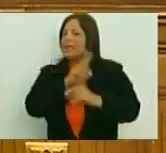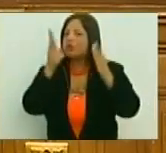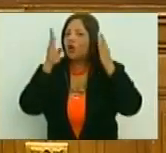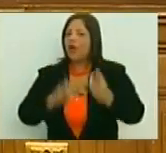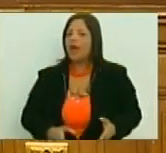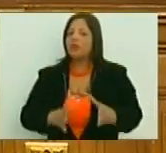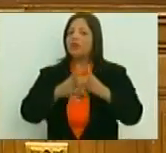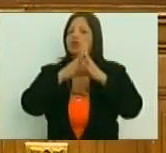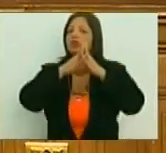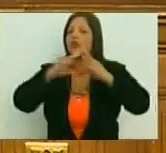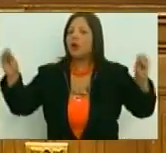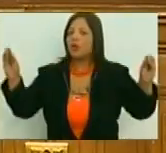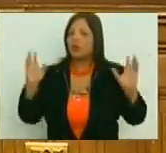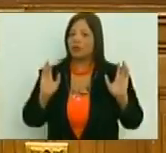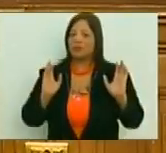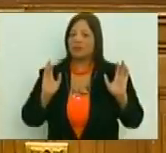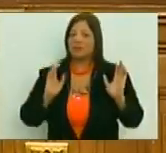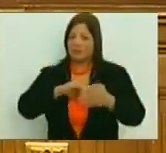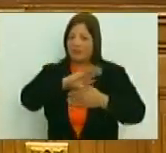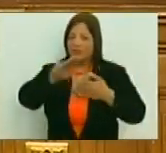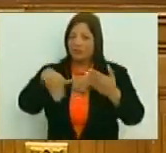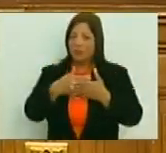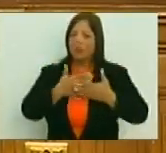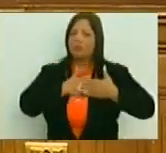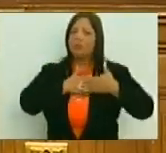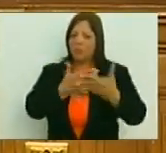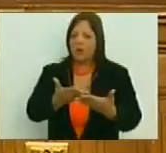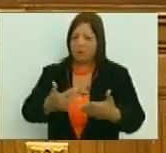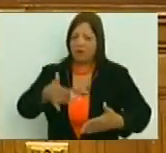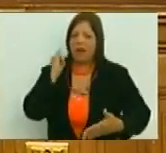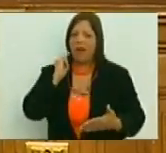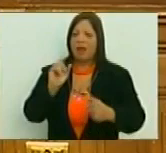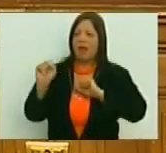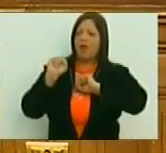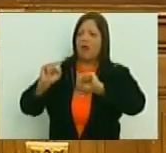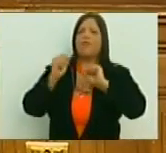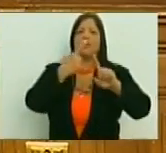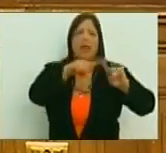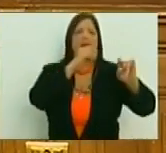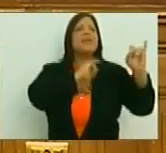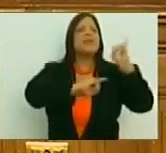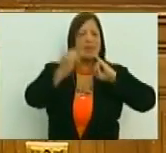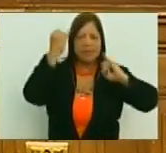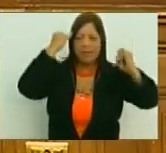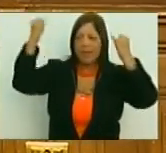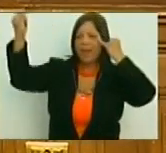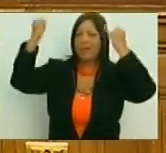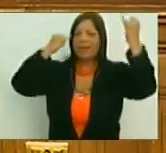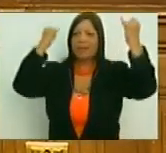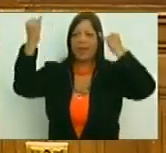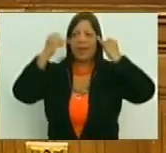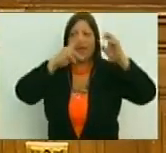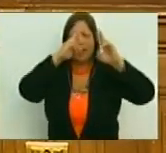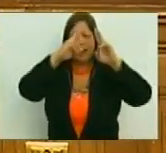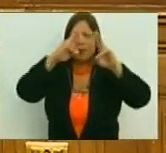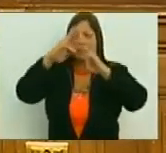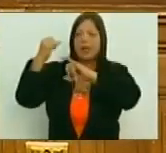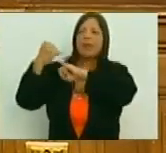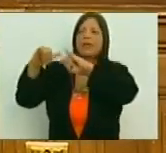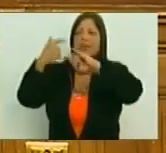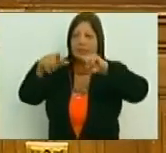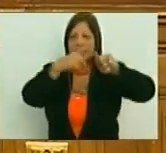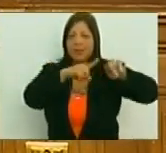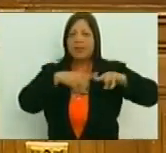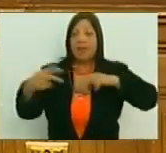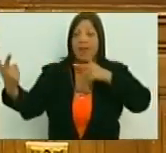todos. Nosotros estamos dispuestos a confrontar las ideas con la convicción de que en la